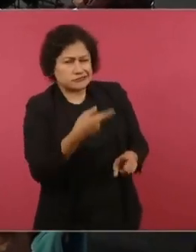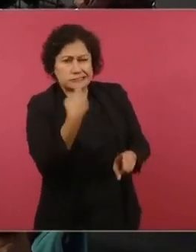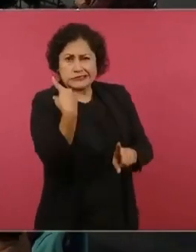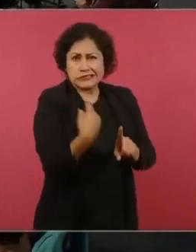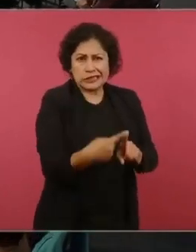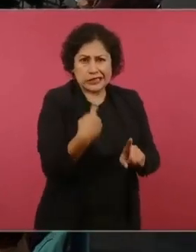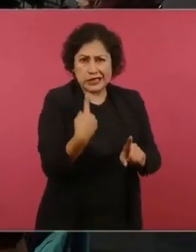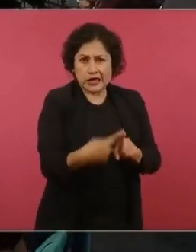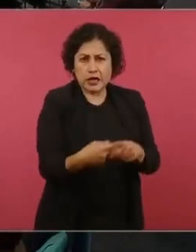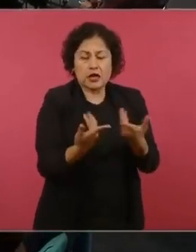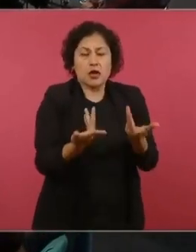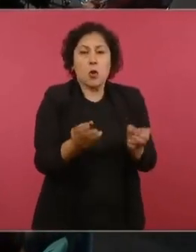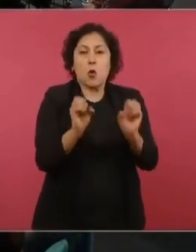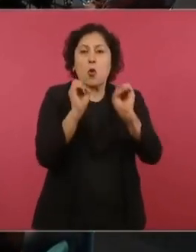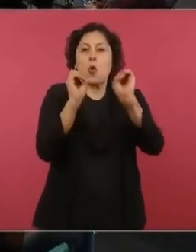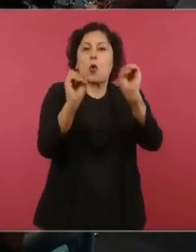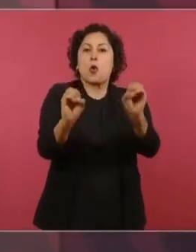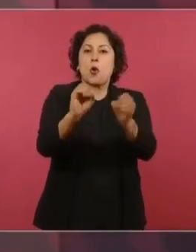legal?